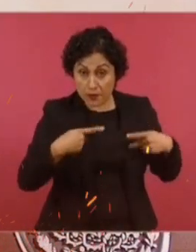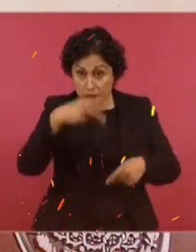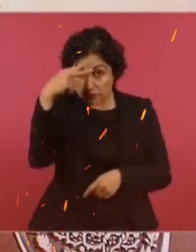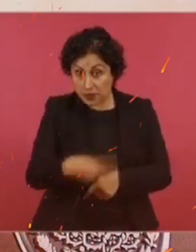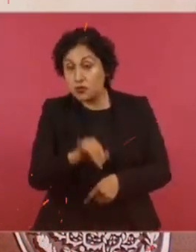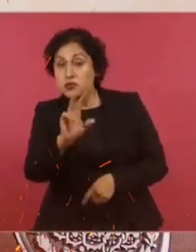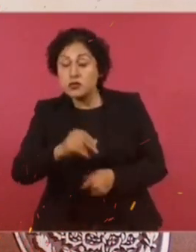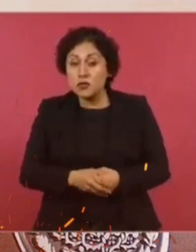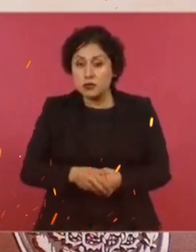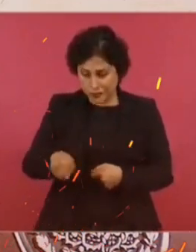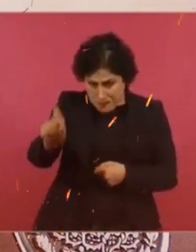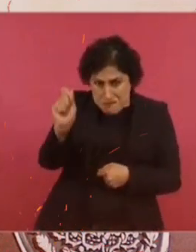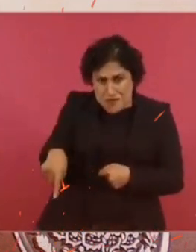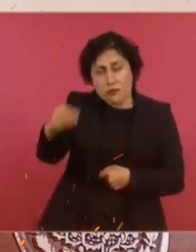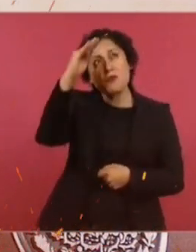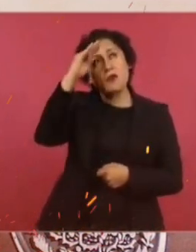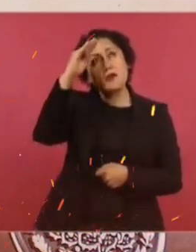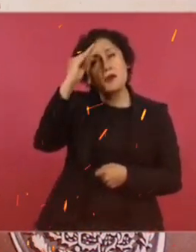Que hagan la autocrítica.